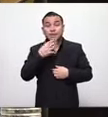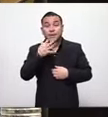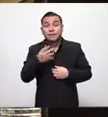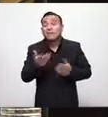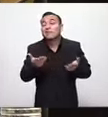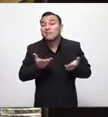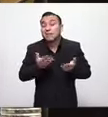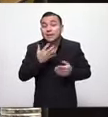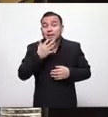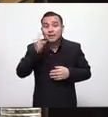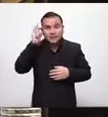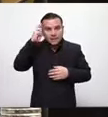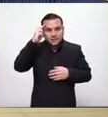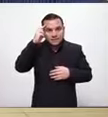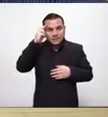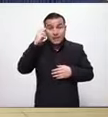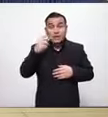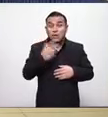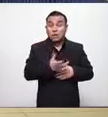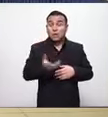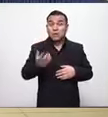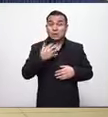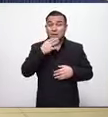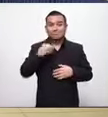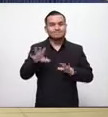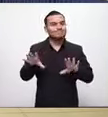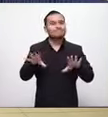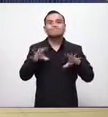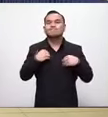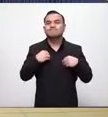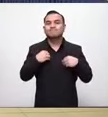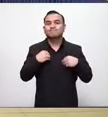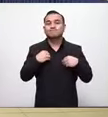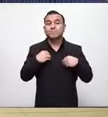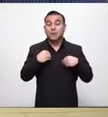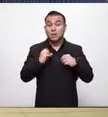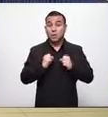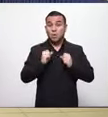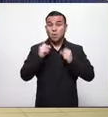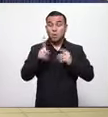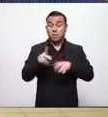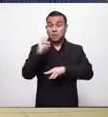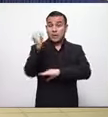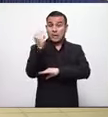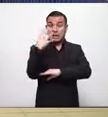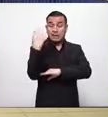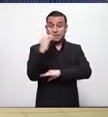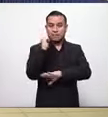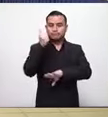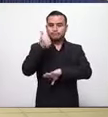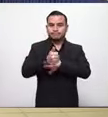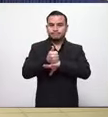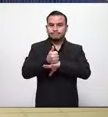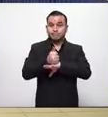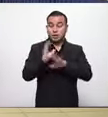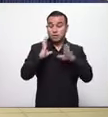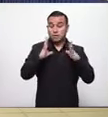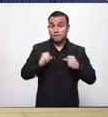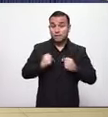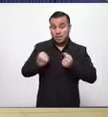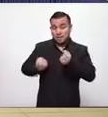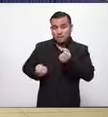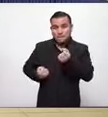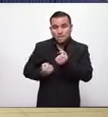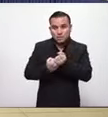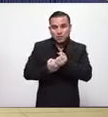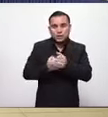sería para quienes le nieguen al pueblo salvadoreño la oportunidad de dotar de herramientas al gobierno para